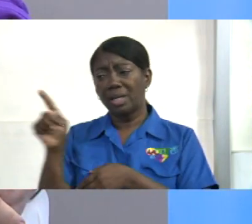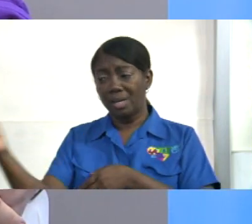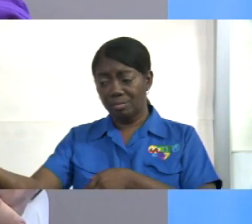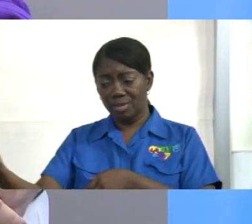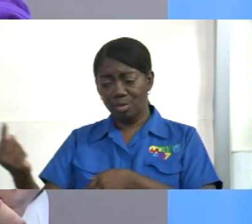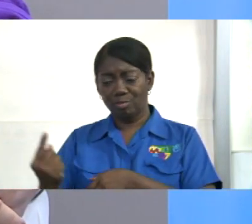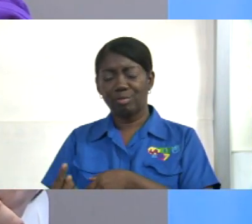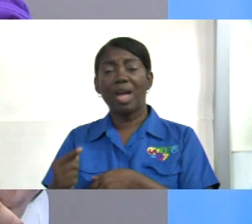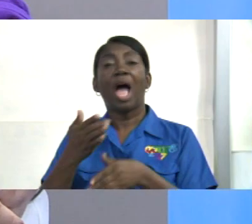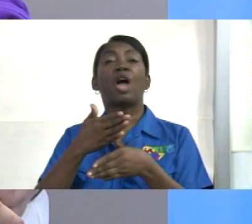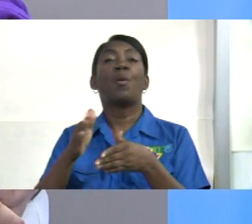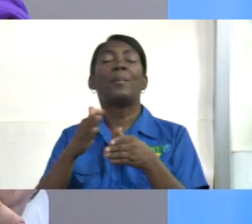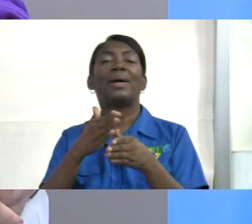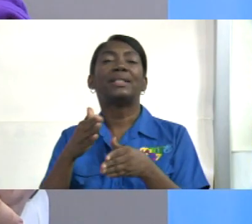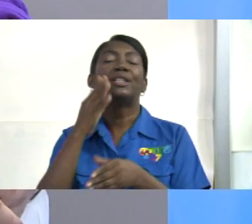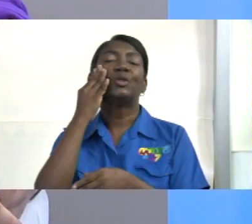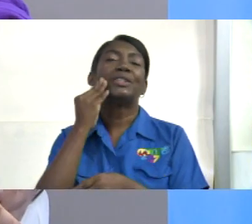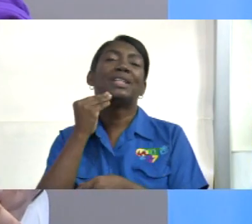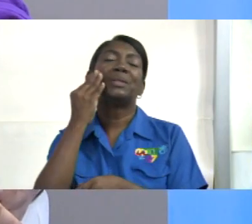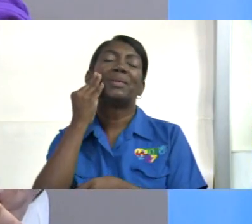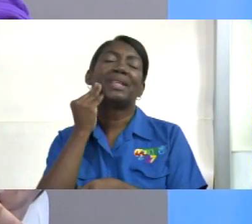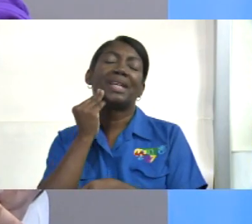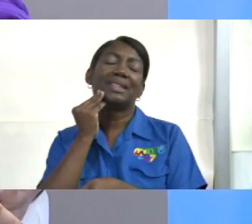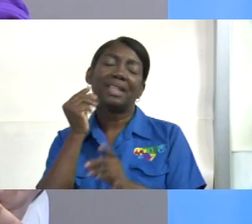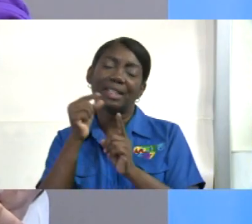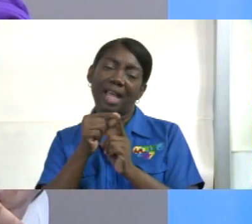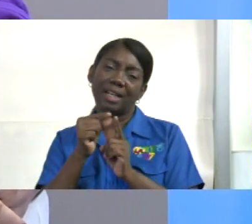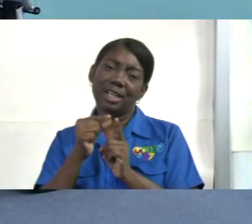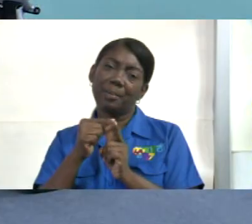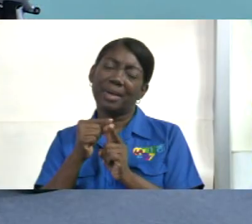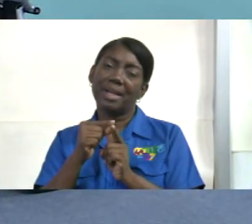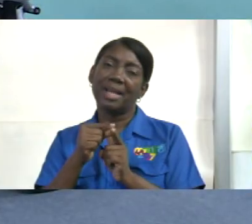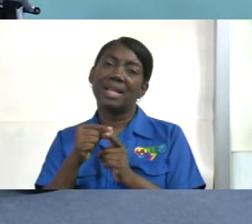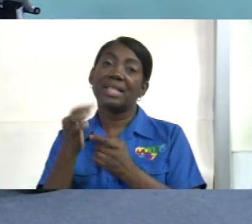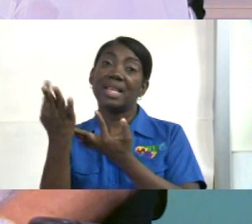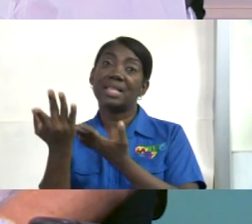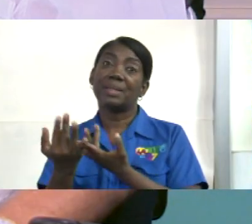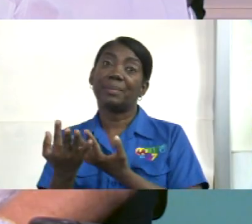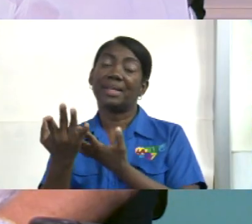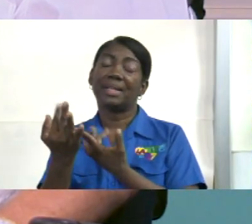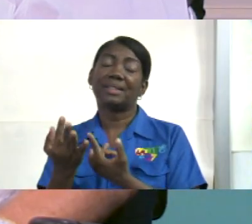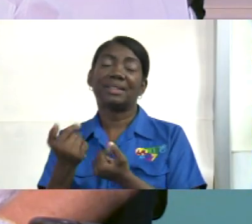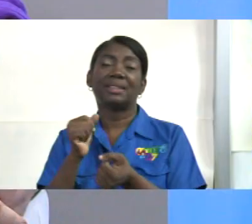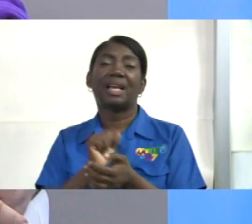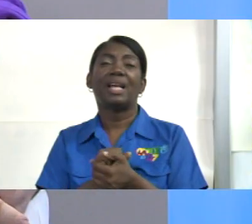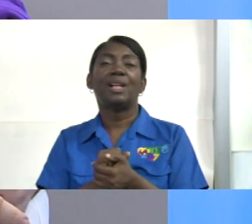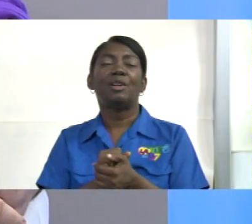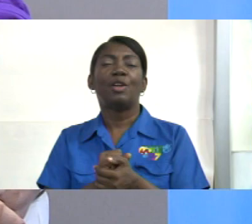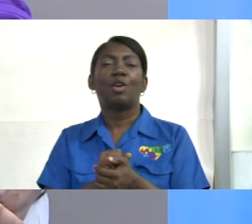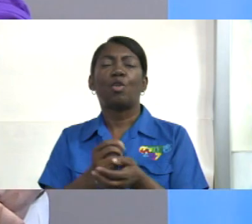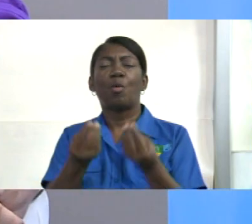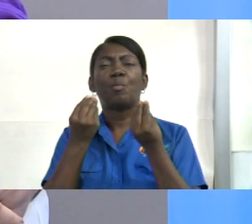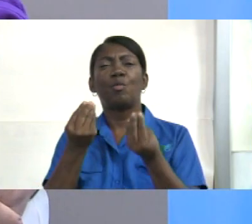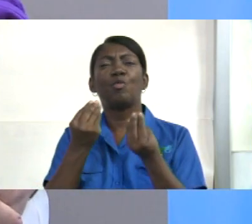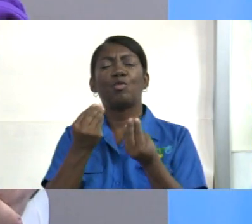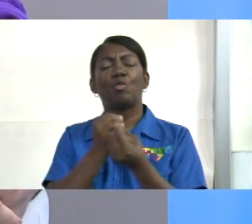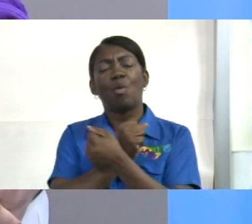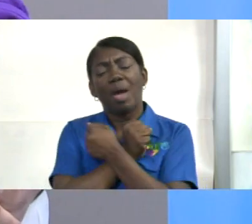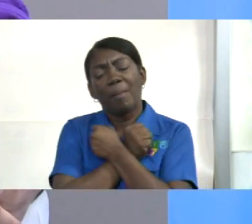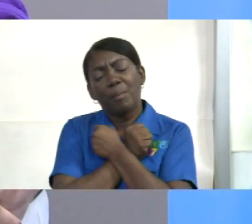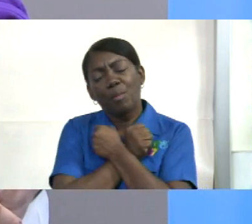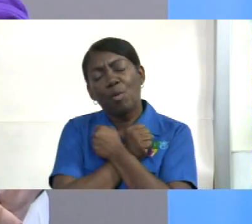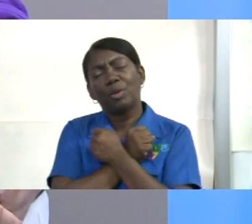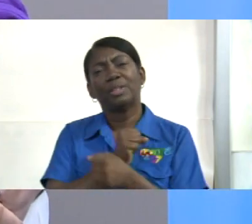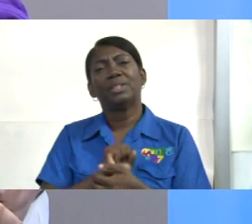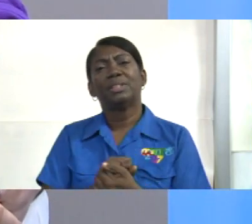a compartir con ustedes y dar su palabra de esperanza lo ha hecho con mucho amor y